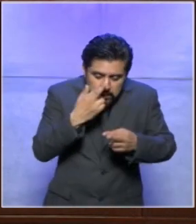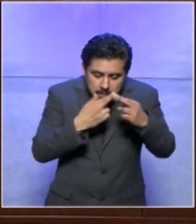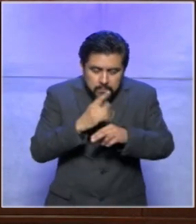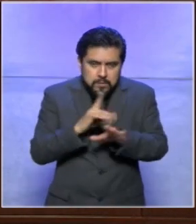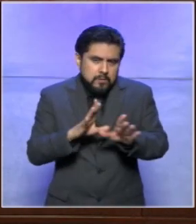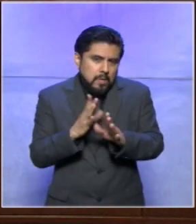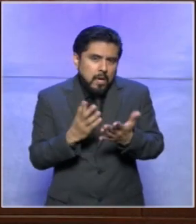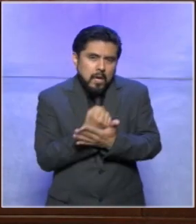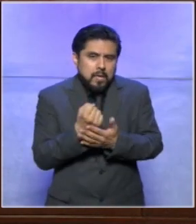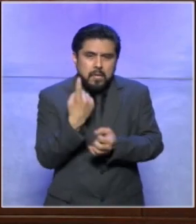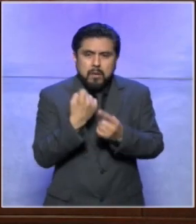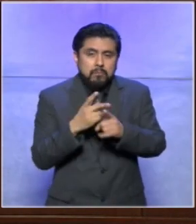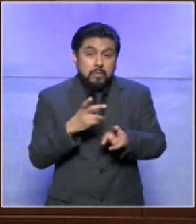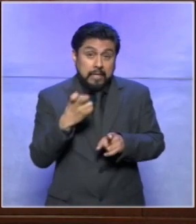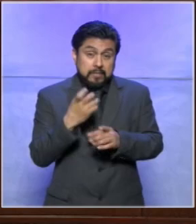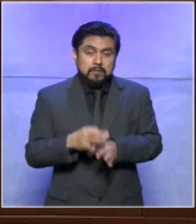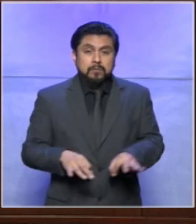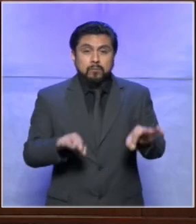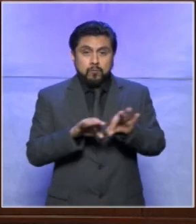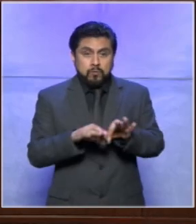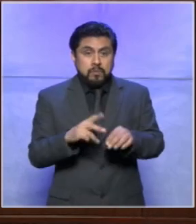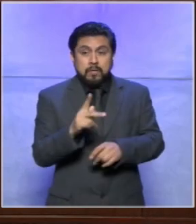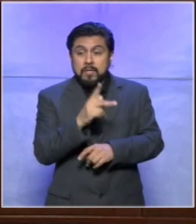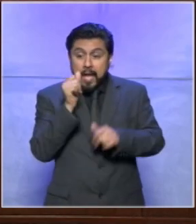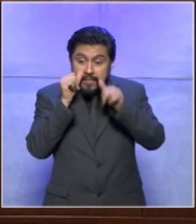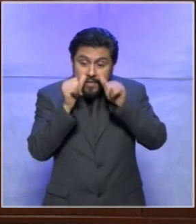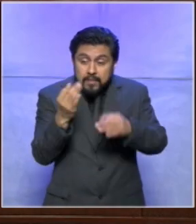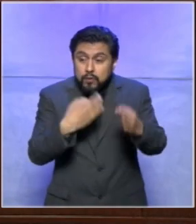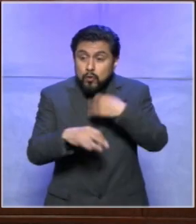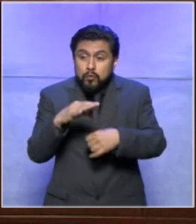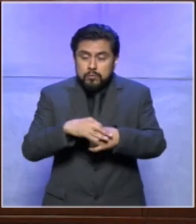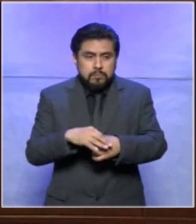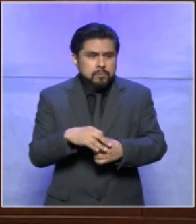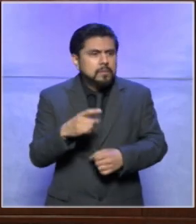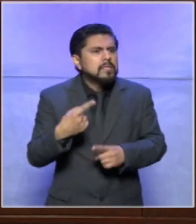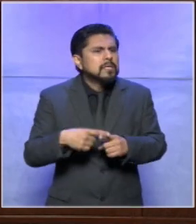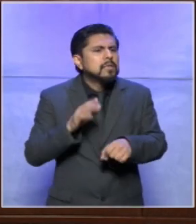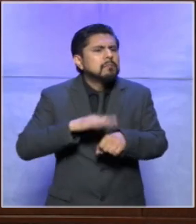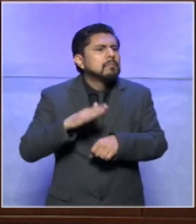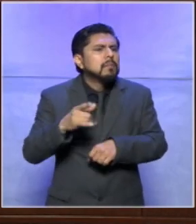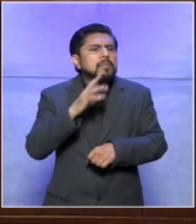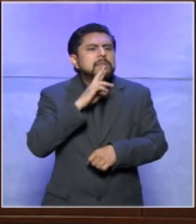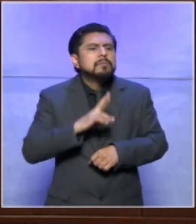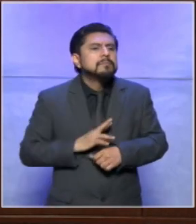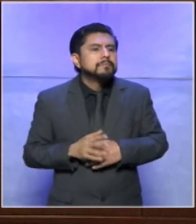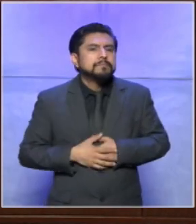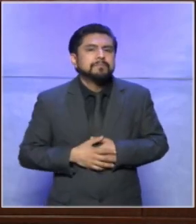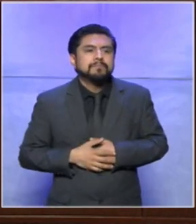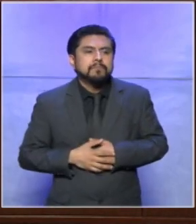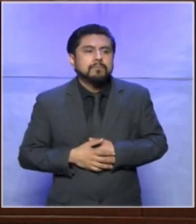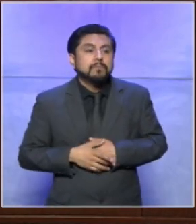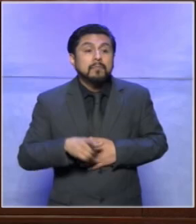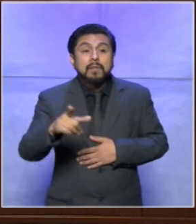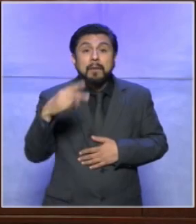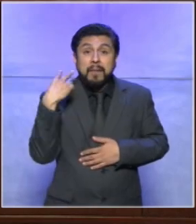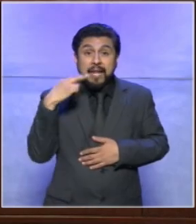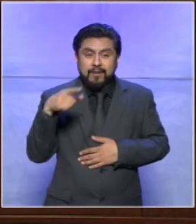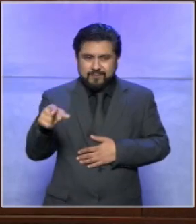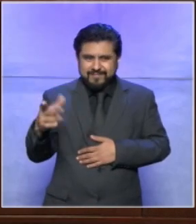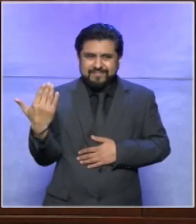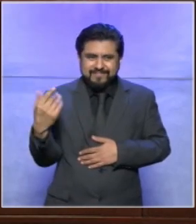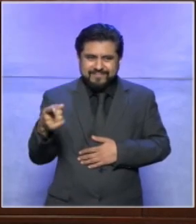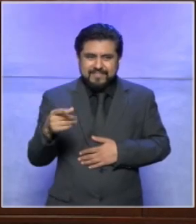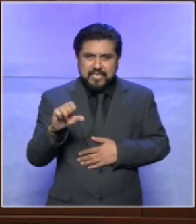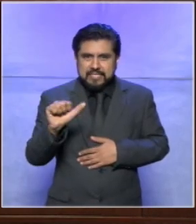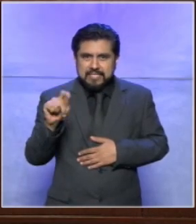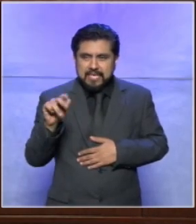pues de saber quién nos va a gobernar alguien más quiere decirnos respecto a esta misma pregunta yo a ver por favor desde veracruz